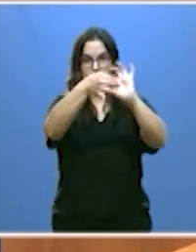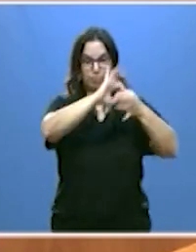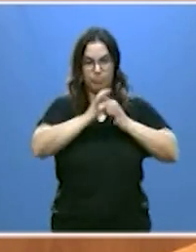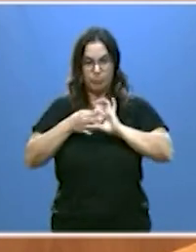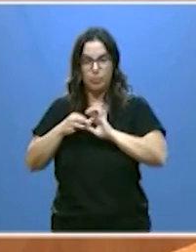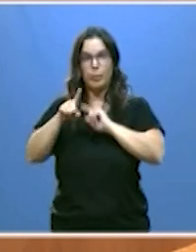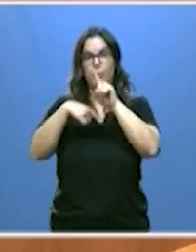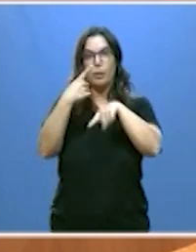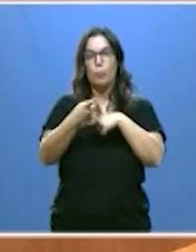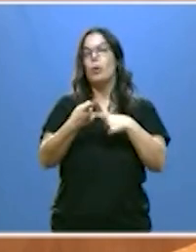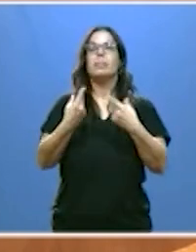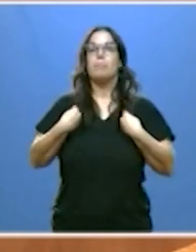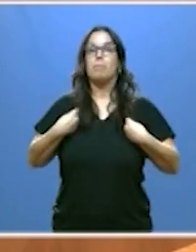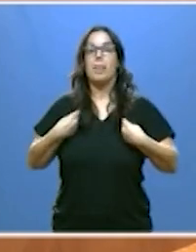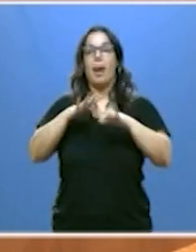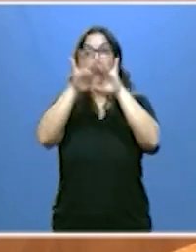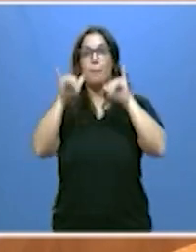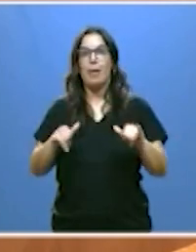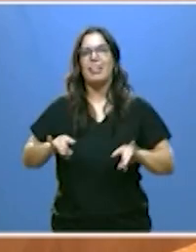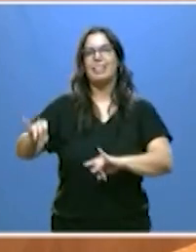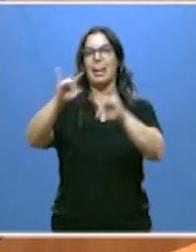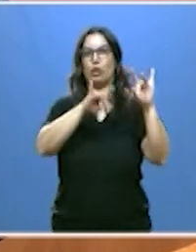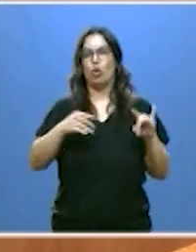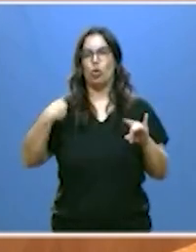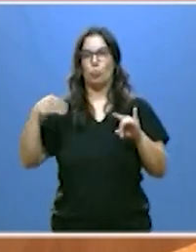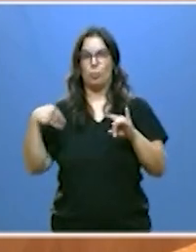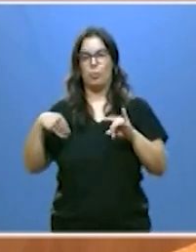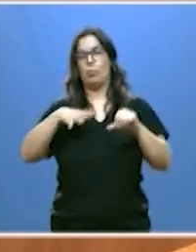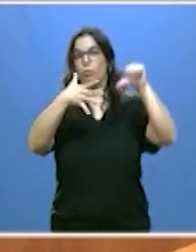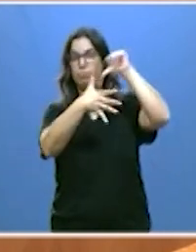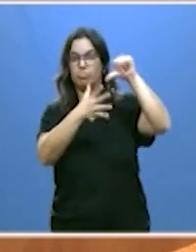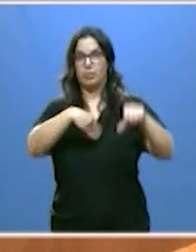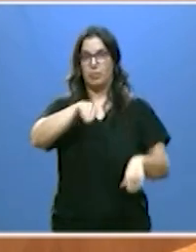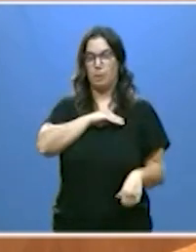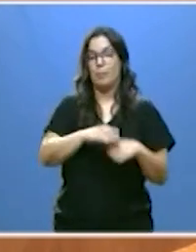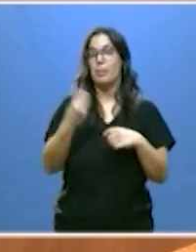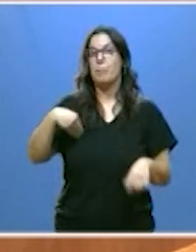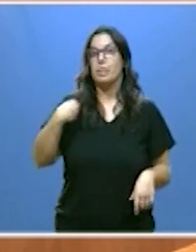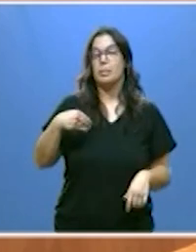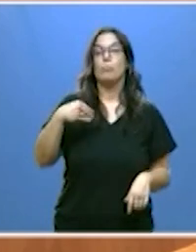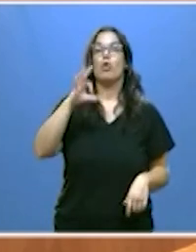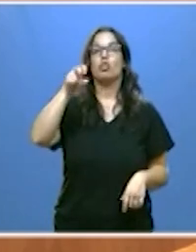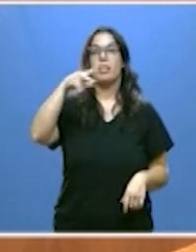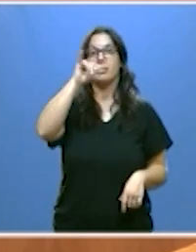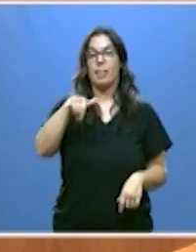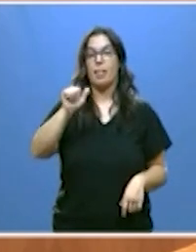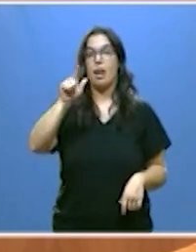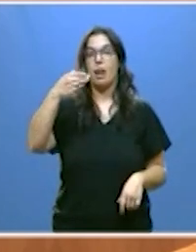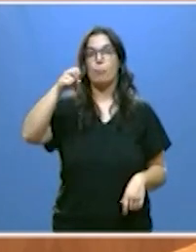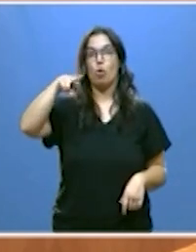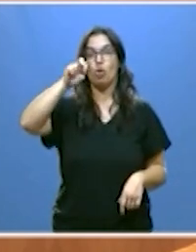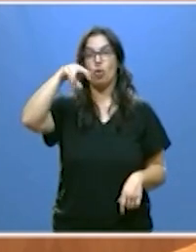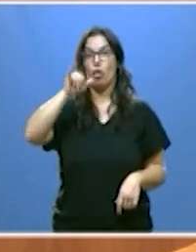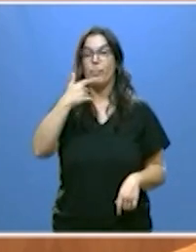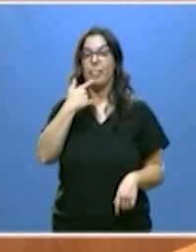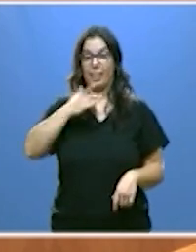pacífica de los territorios hispanos. Como dijo Sánchez Albornoz, no forzó a ninguno de